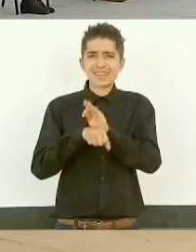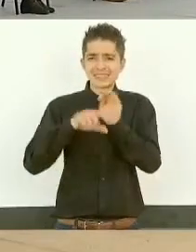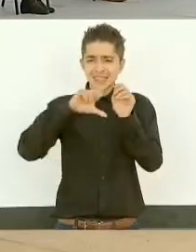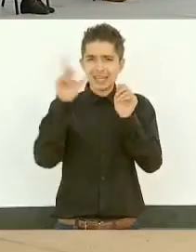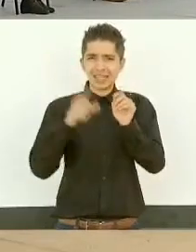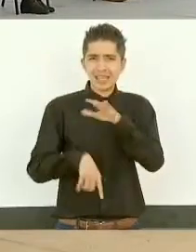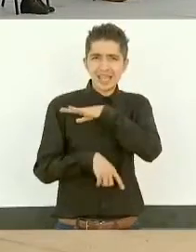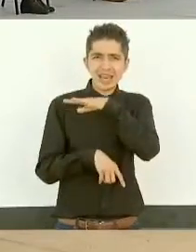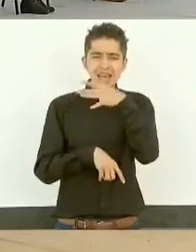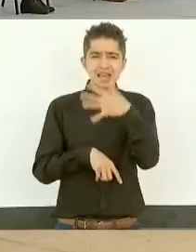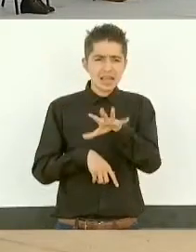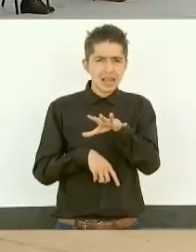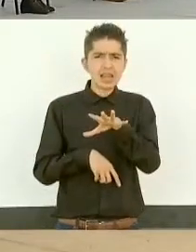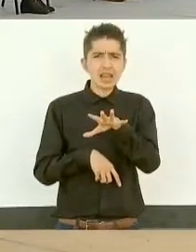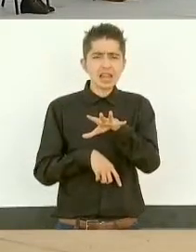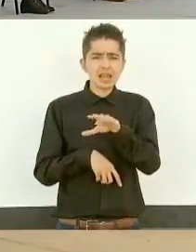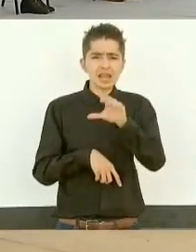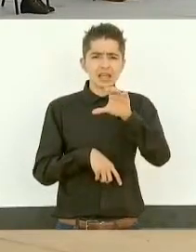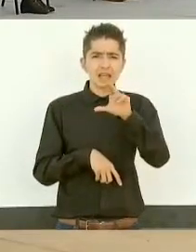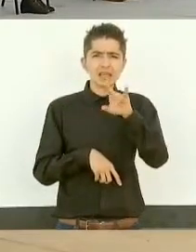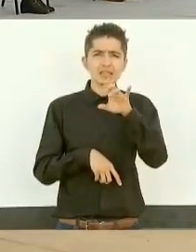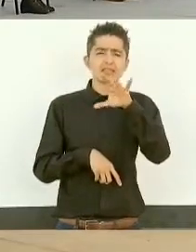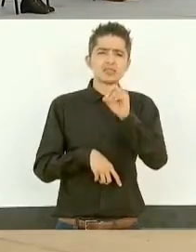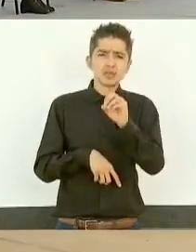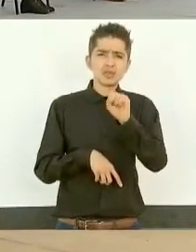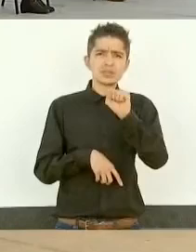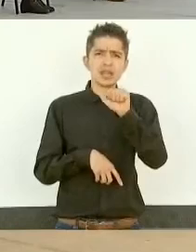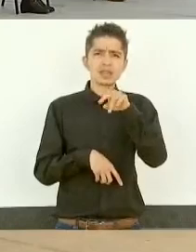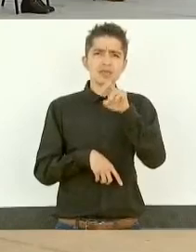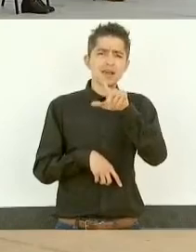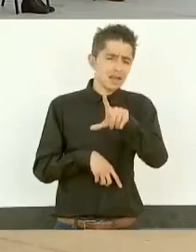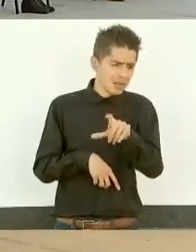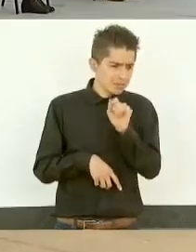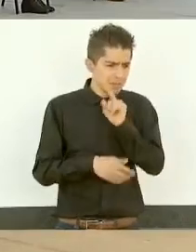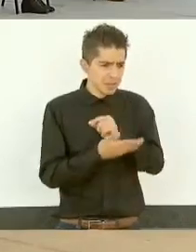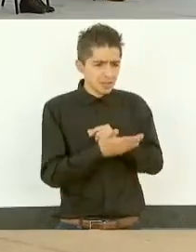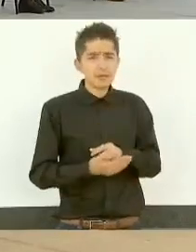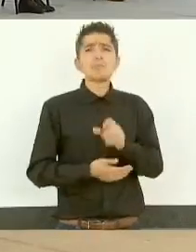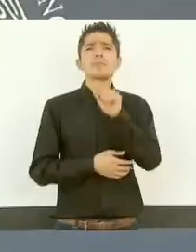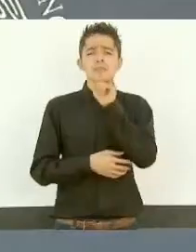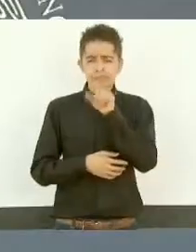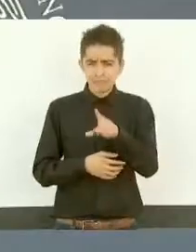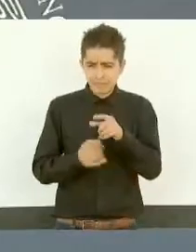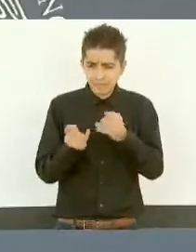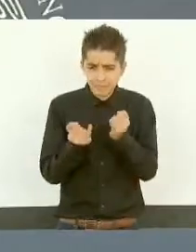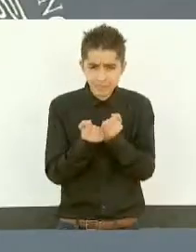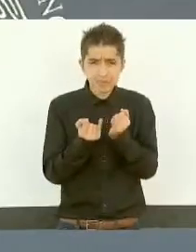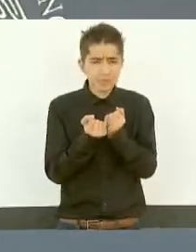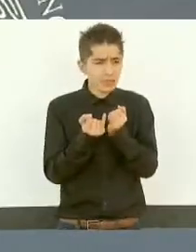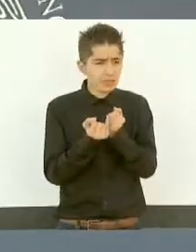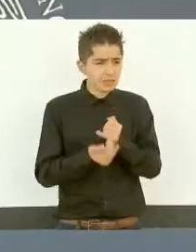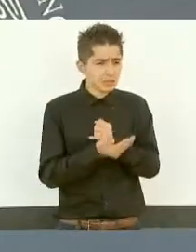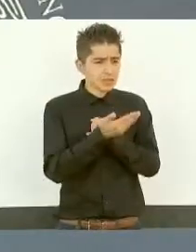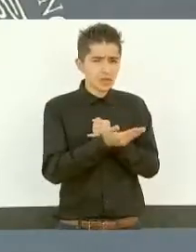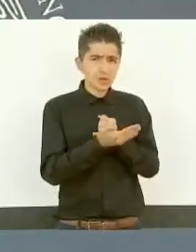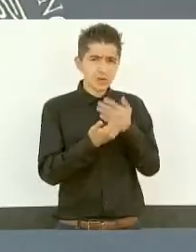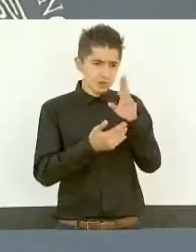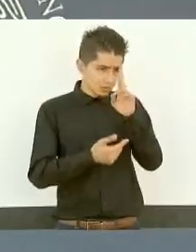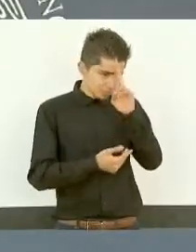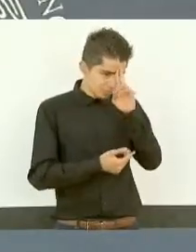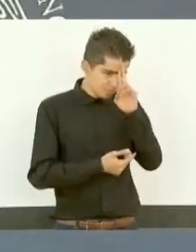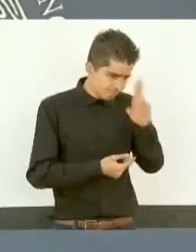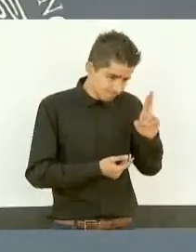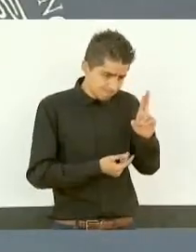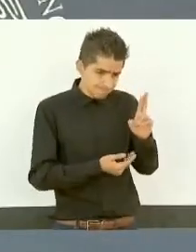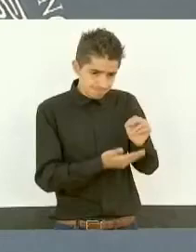Nacional, General Crescente Sandoval, lo mismo que con el respeto y